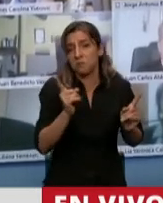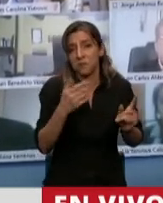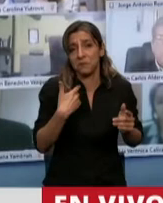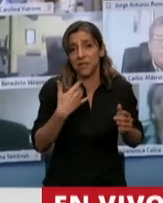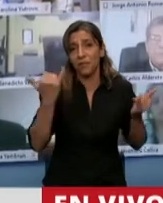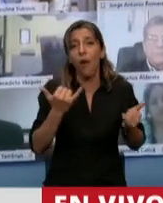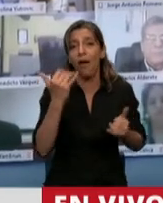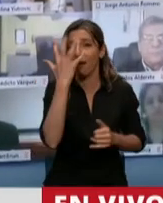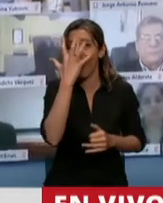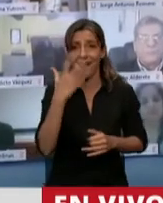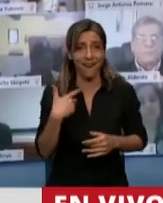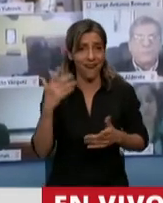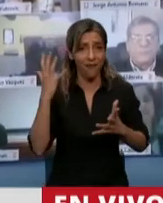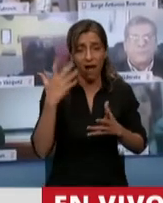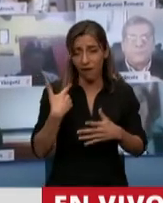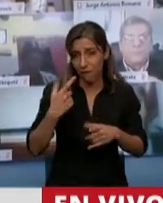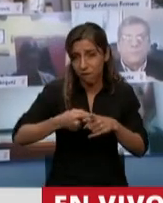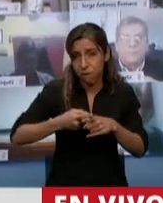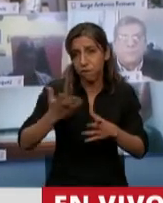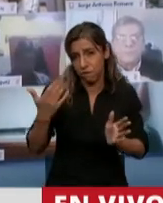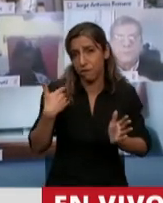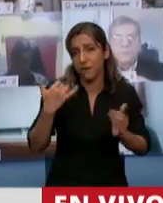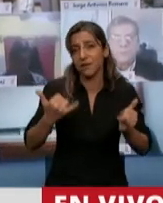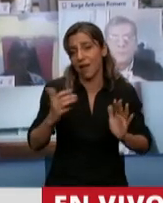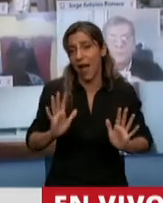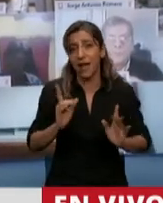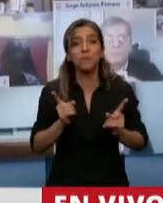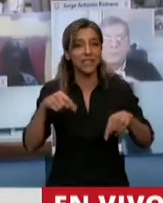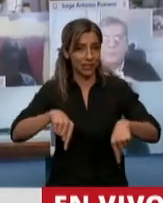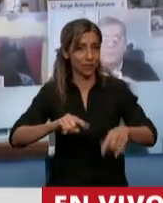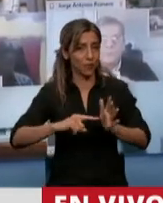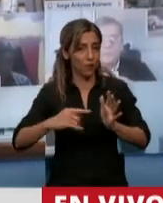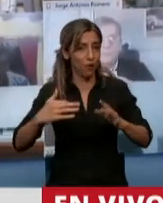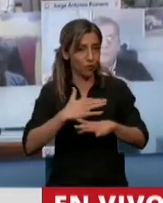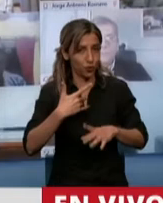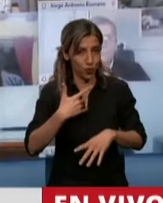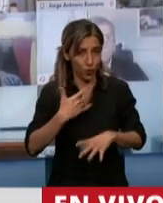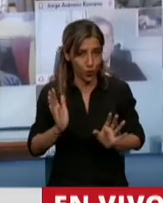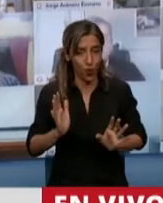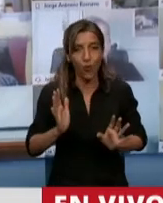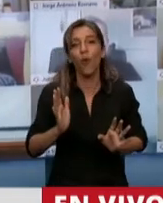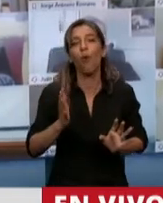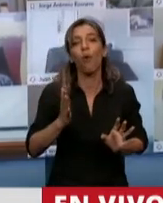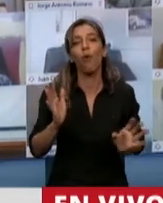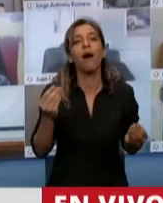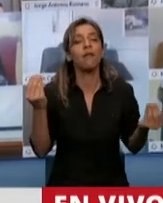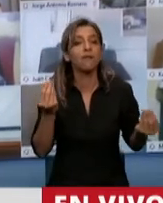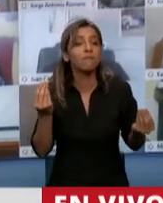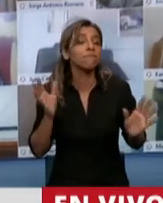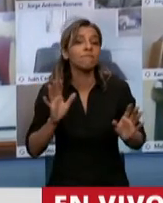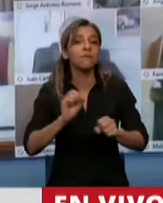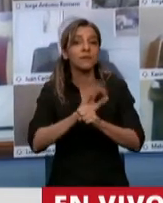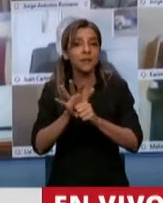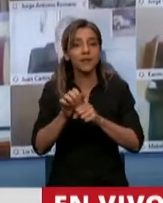provincia del Chaco que se realizan acá en mi ciudad, que es General San Martín, y que seguramente pasada esta pandemia